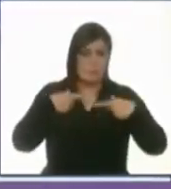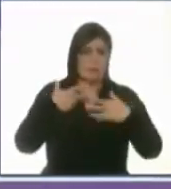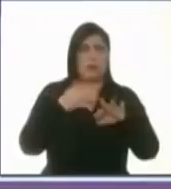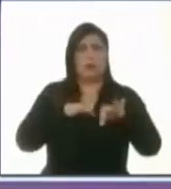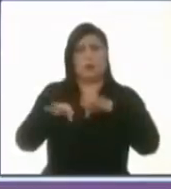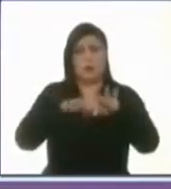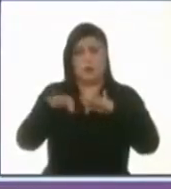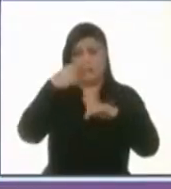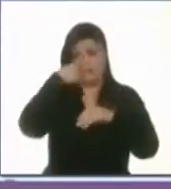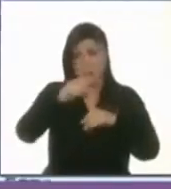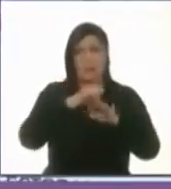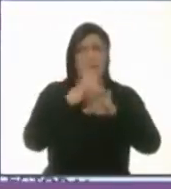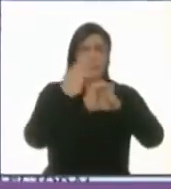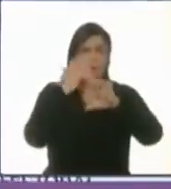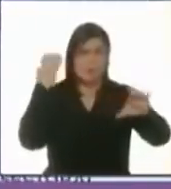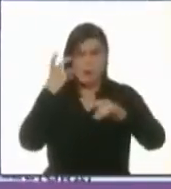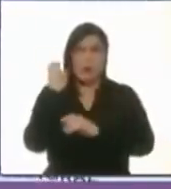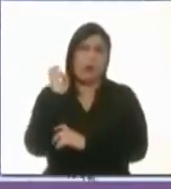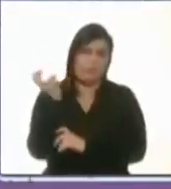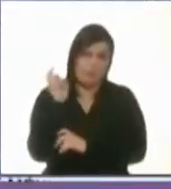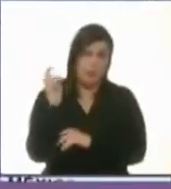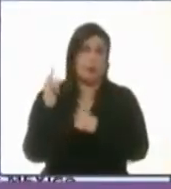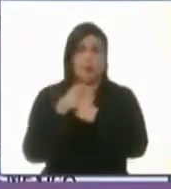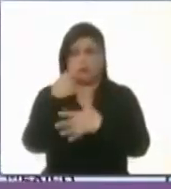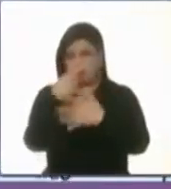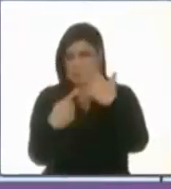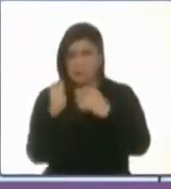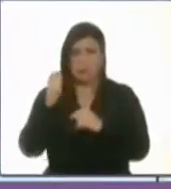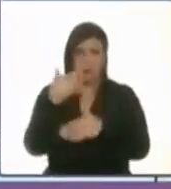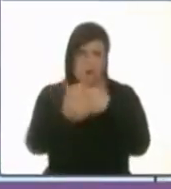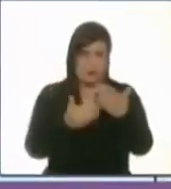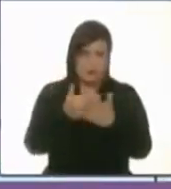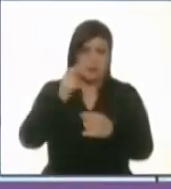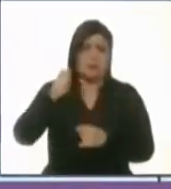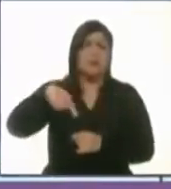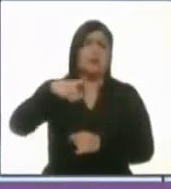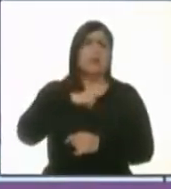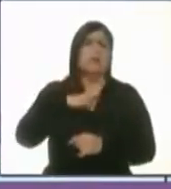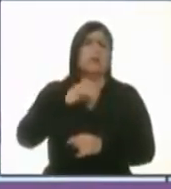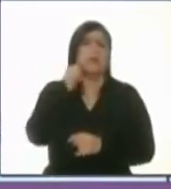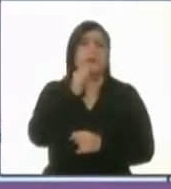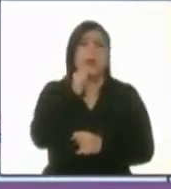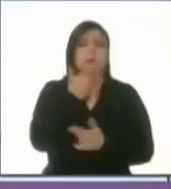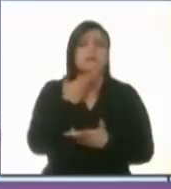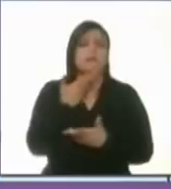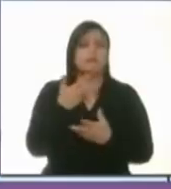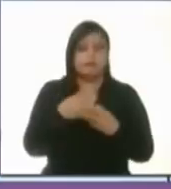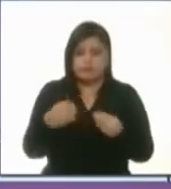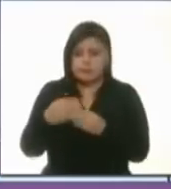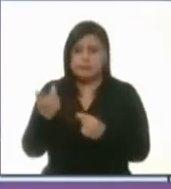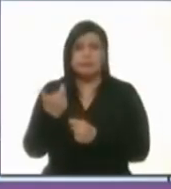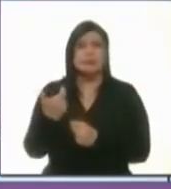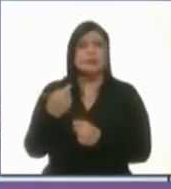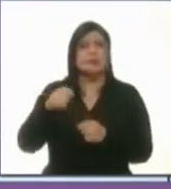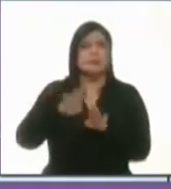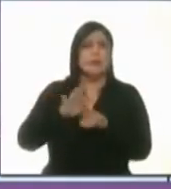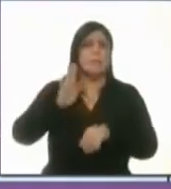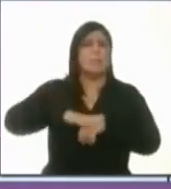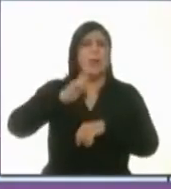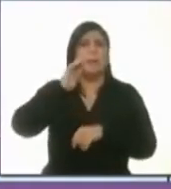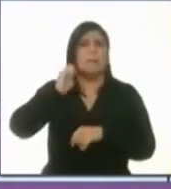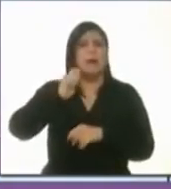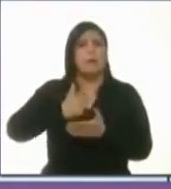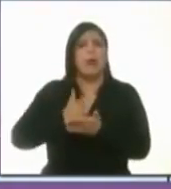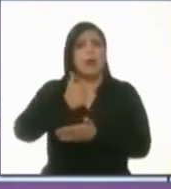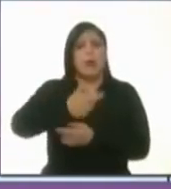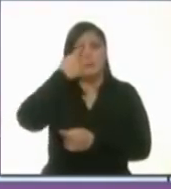concesionado de camiones, de microbuses, que te ha quitado dinero cada vez más el gobierno, que te ha incrementado